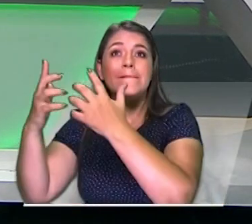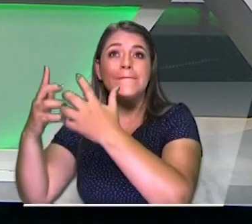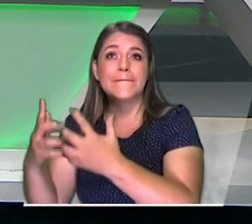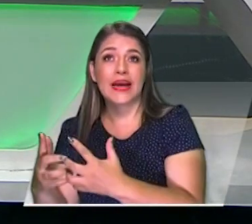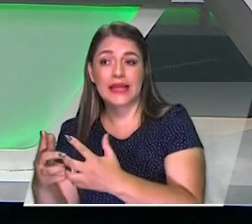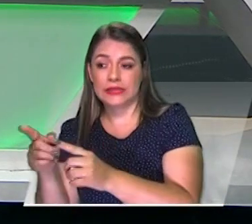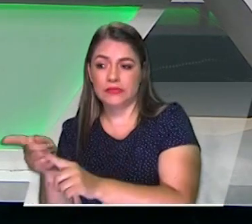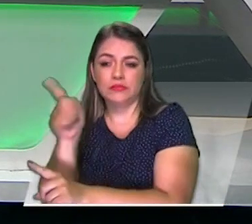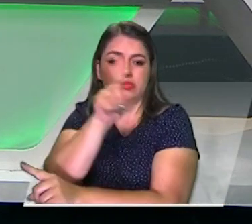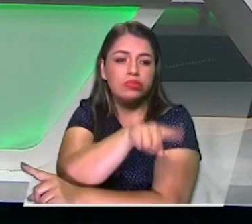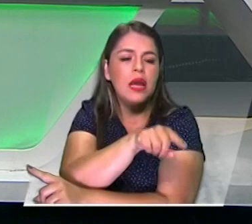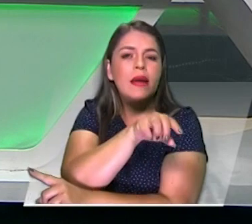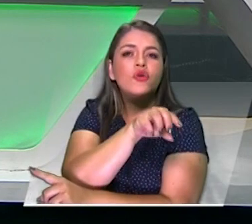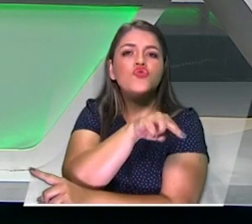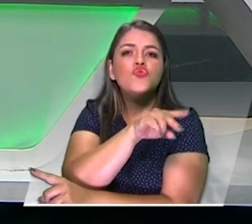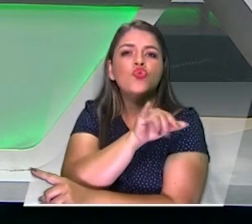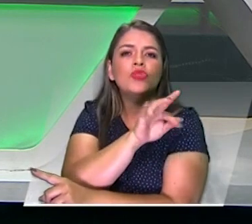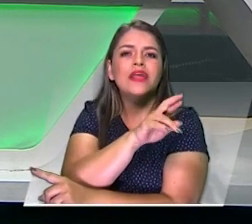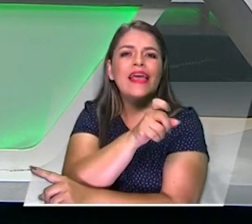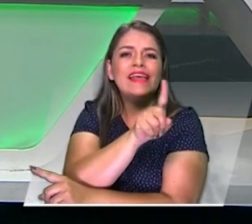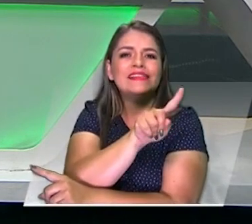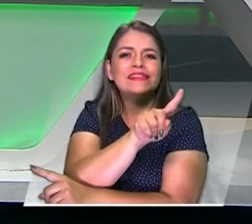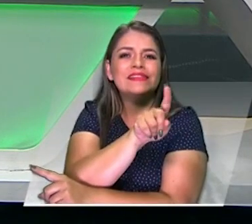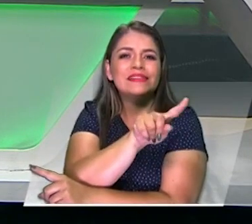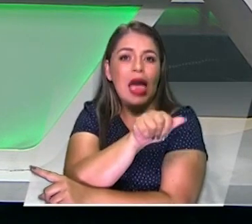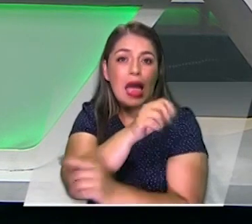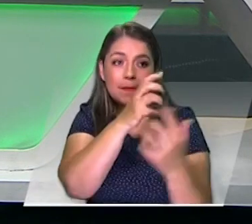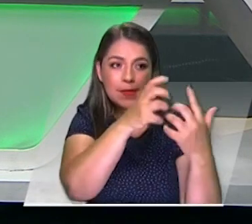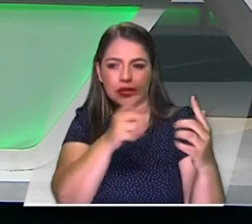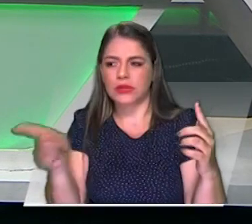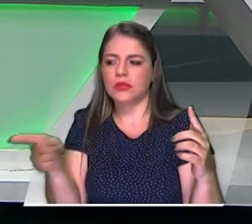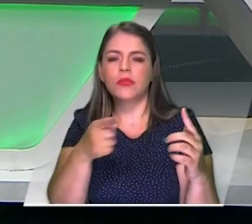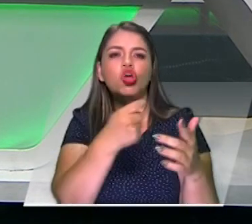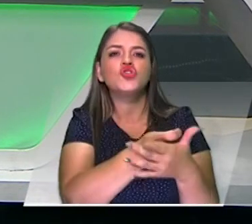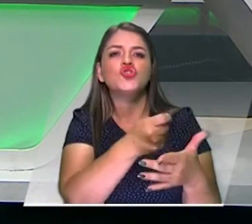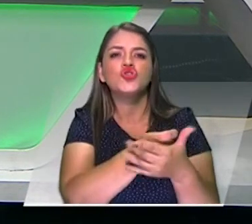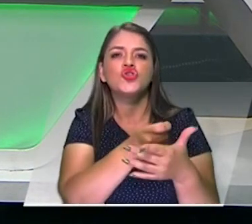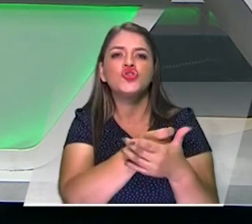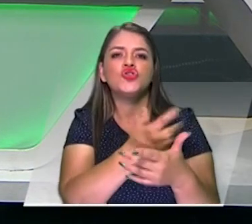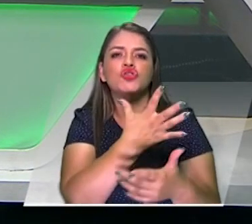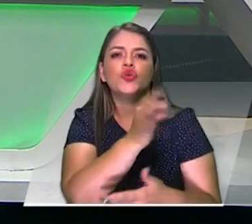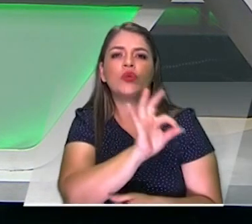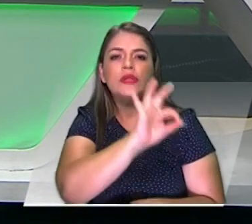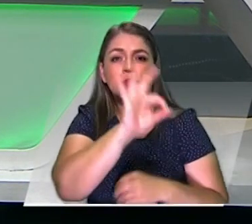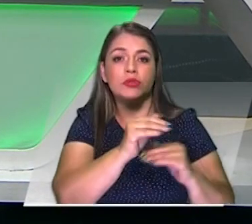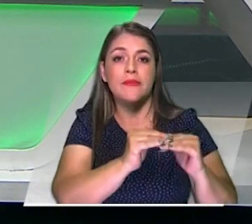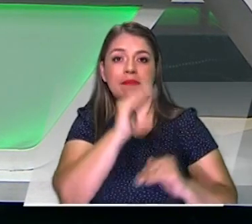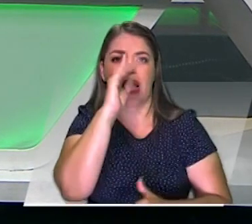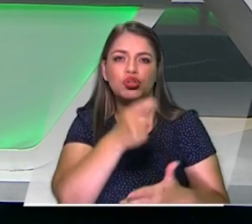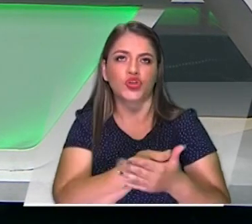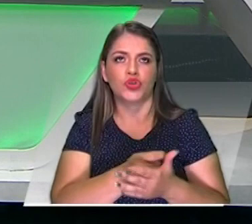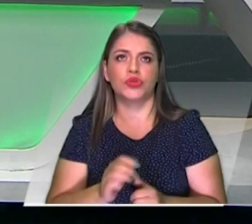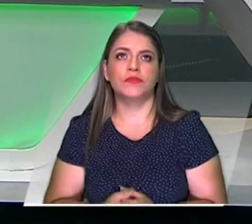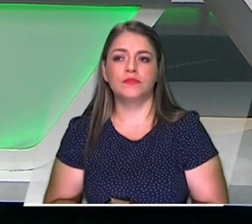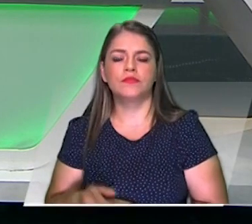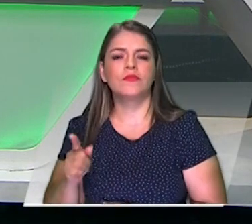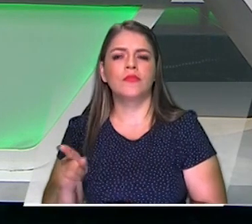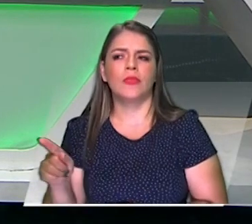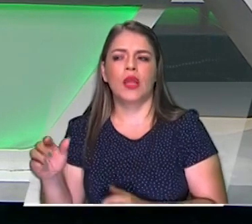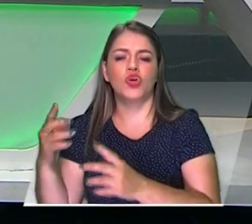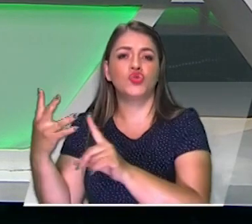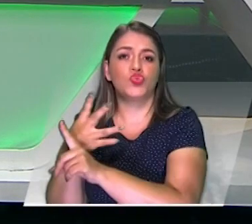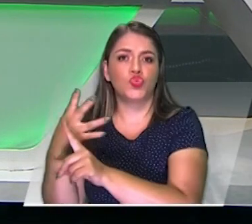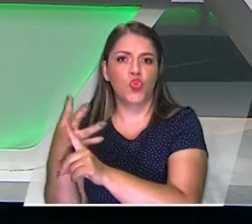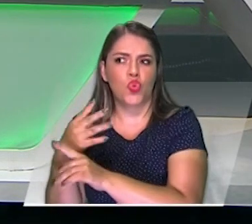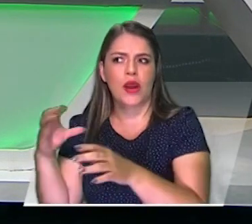50% de las acciones de Nutresa. Hay que recordar que Sura es el mayor accionista del conglomerado de alimentos que forma parte del grupo